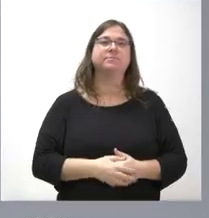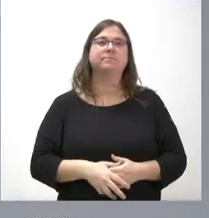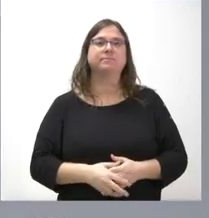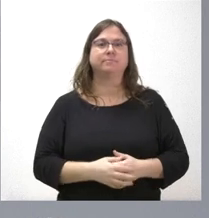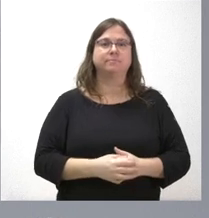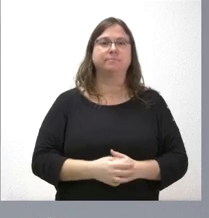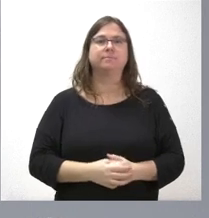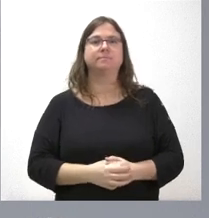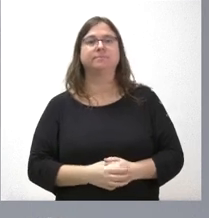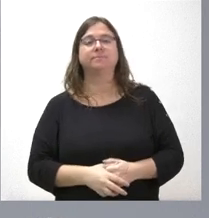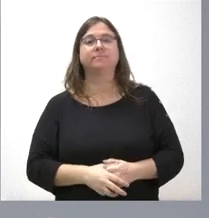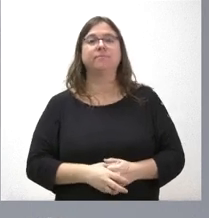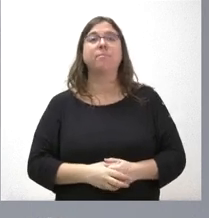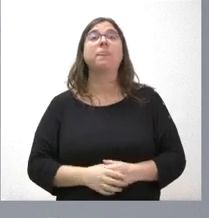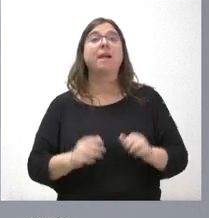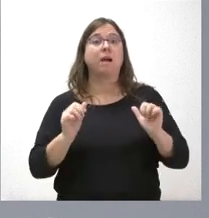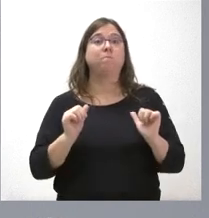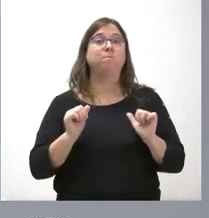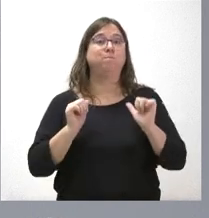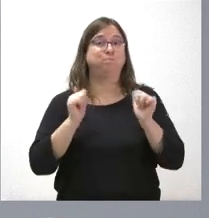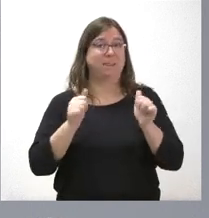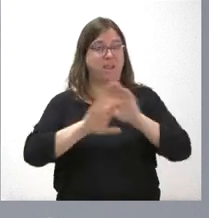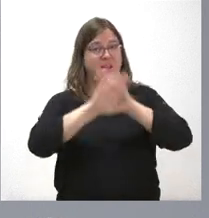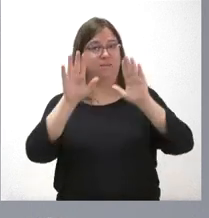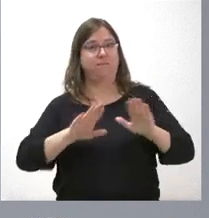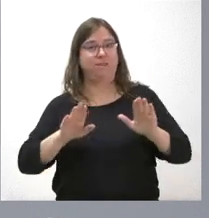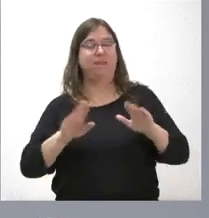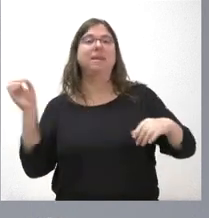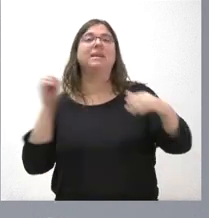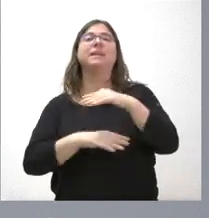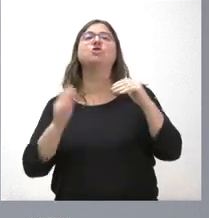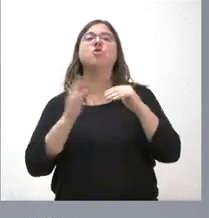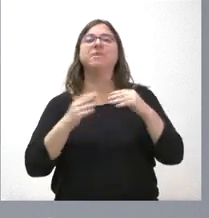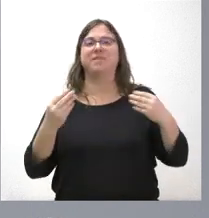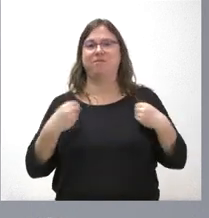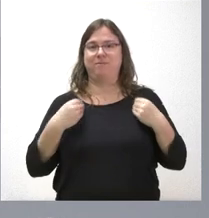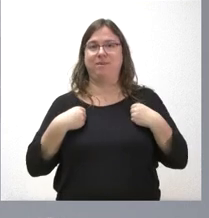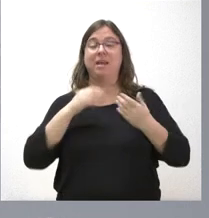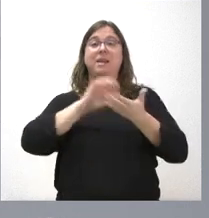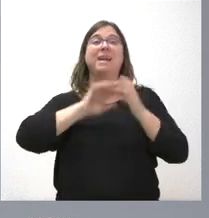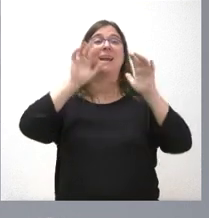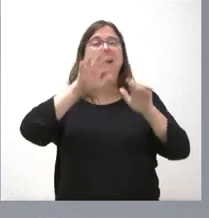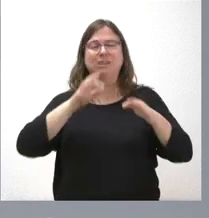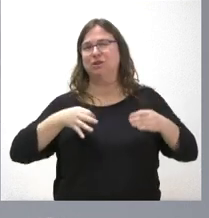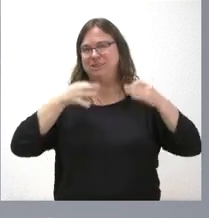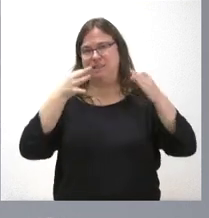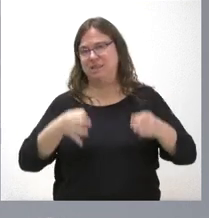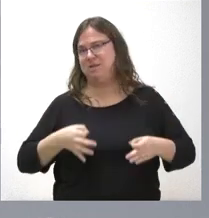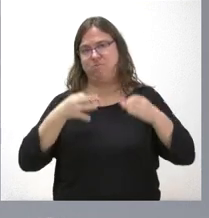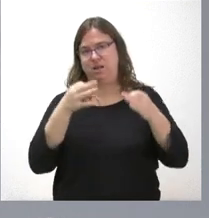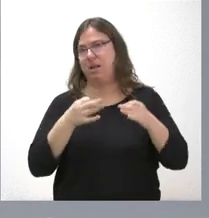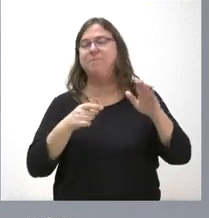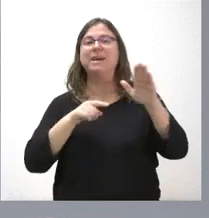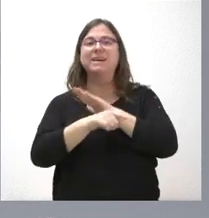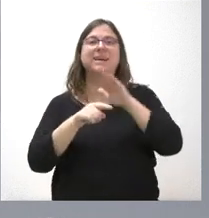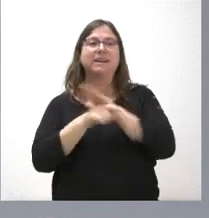Sí, bueno, empezando por el final, por el ingreso mínimo vital. Castilla y León lo ha pedido siempre, la gestión del